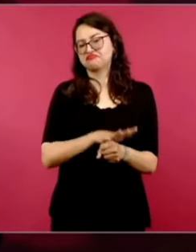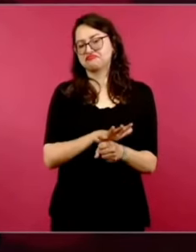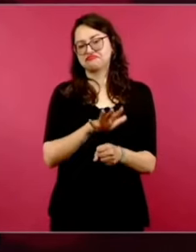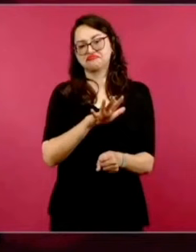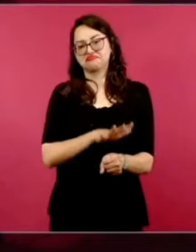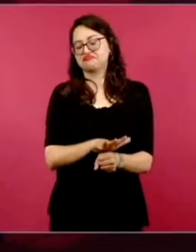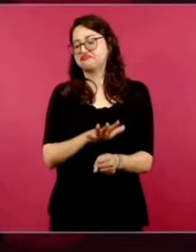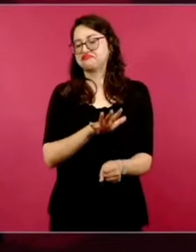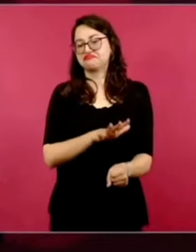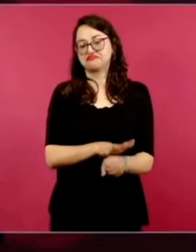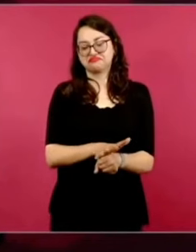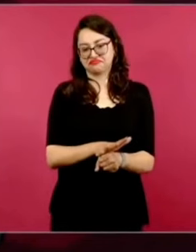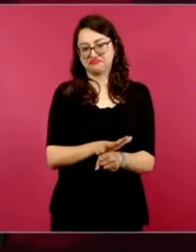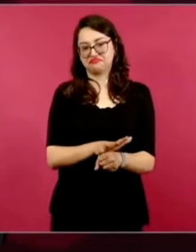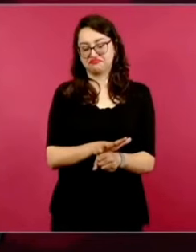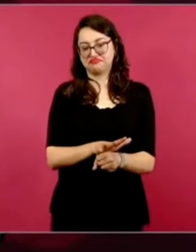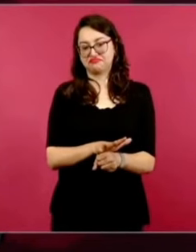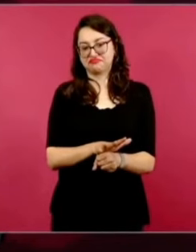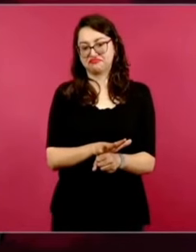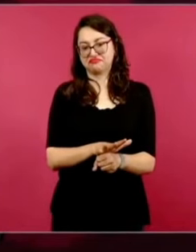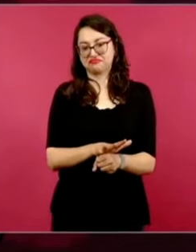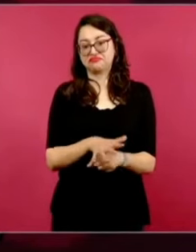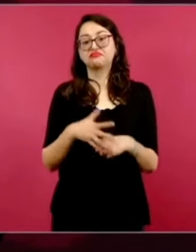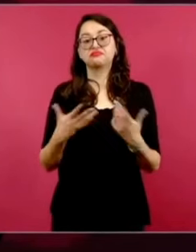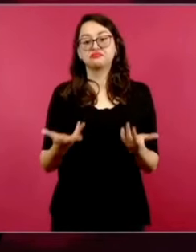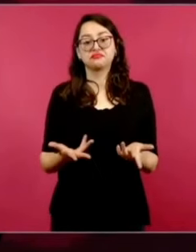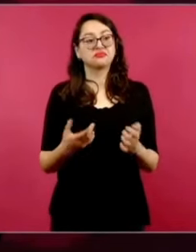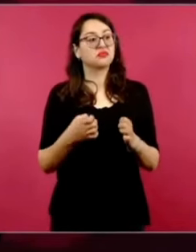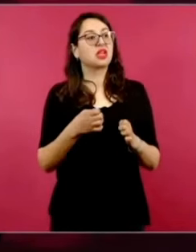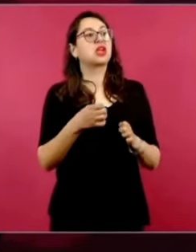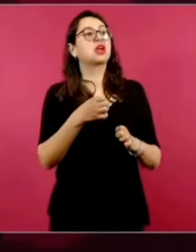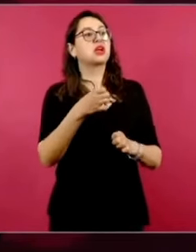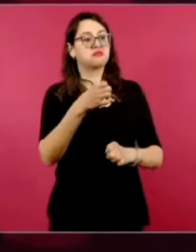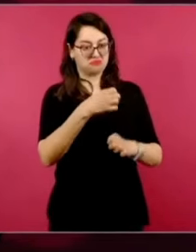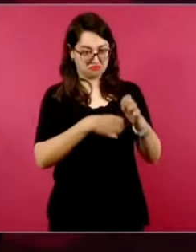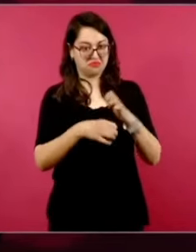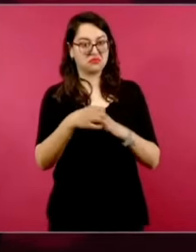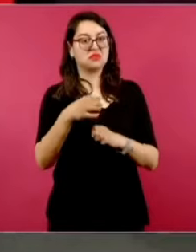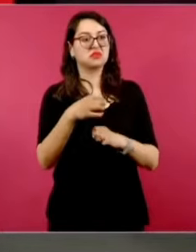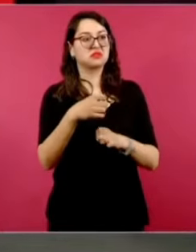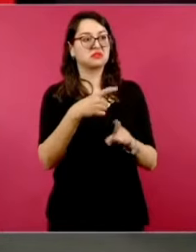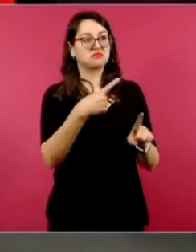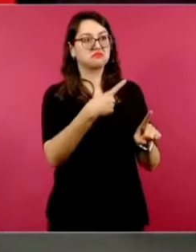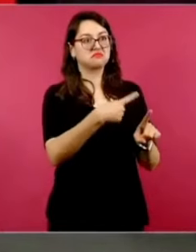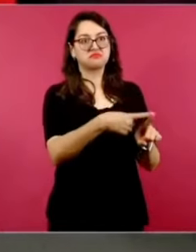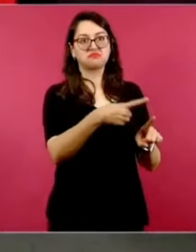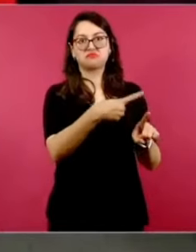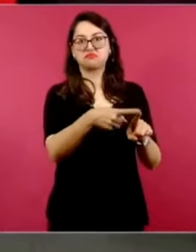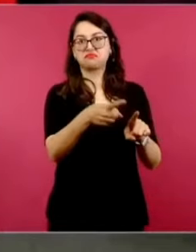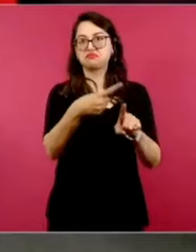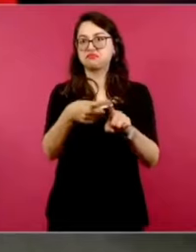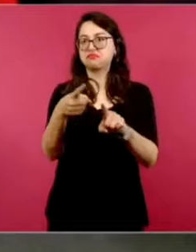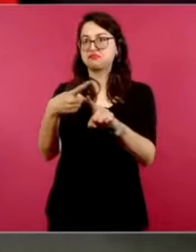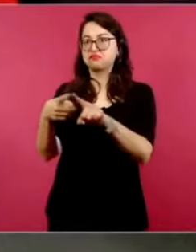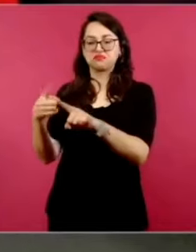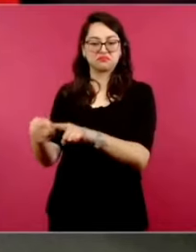los empresarios en general se han portado muy bien.